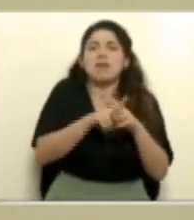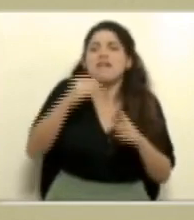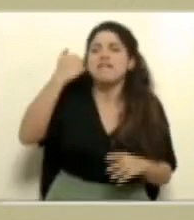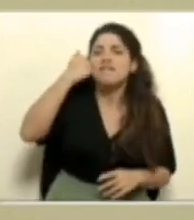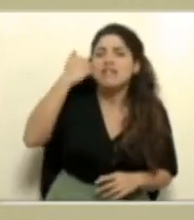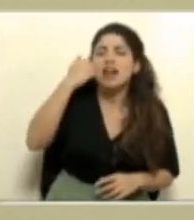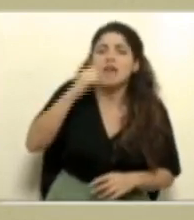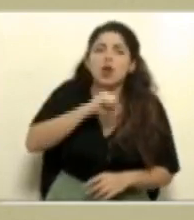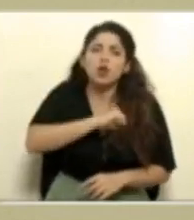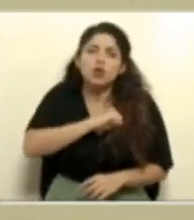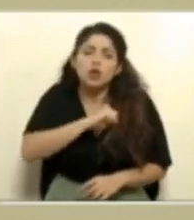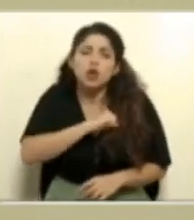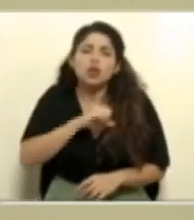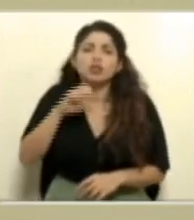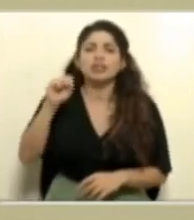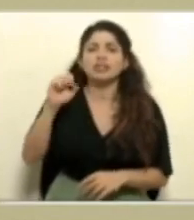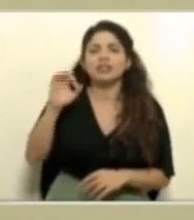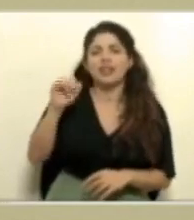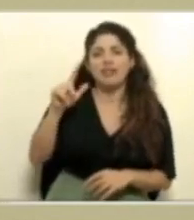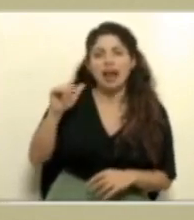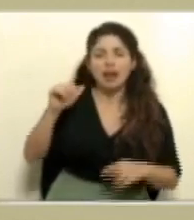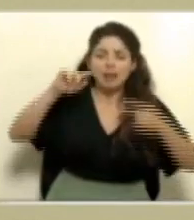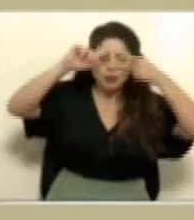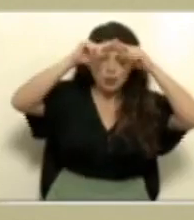tos, cefalea, dolor de cabeza.